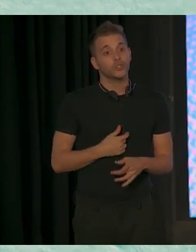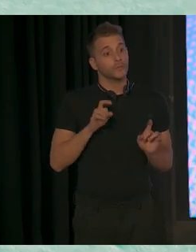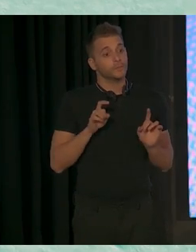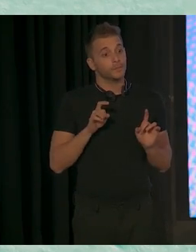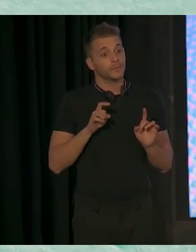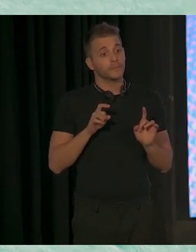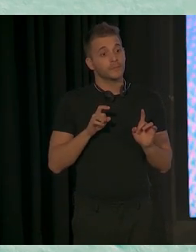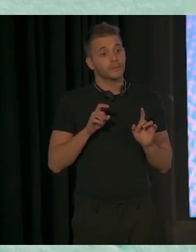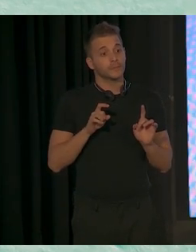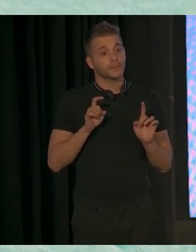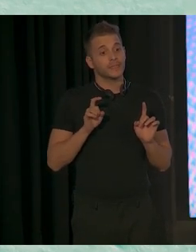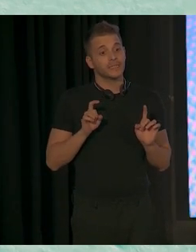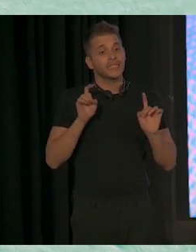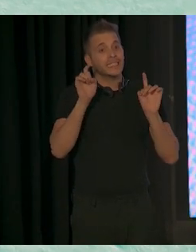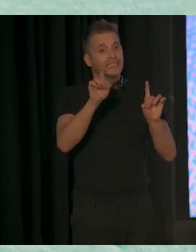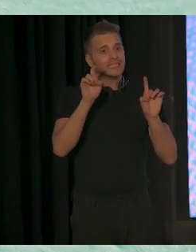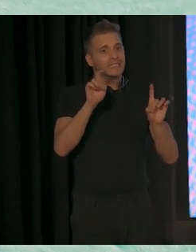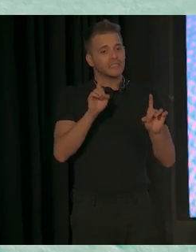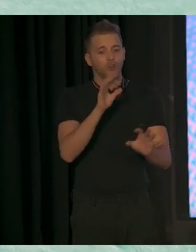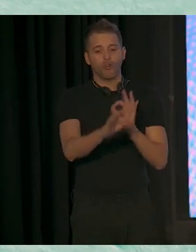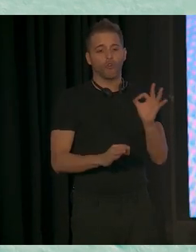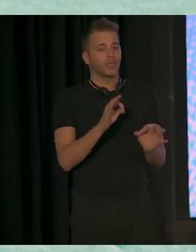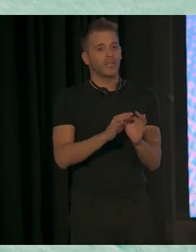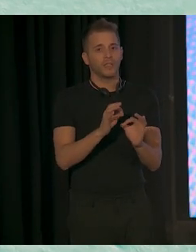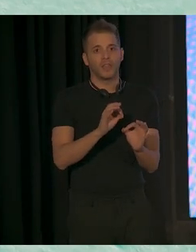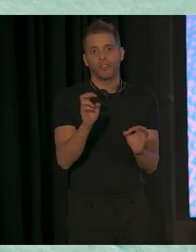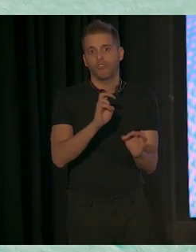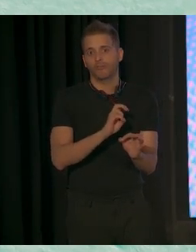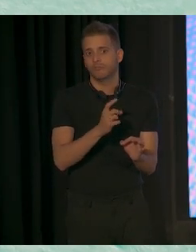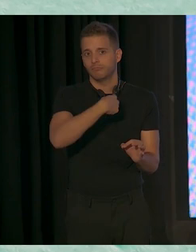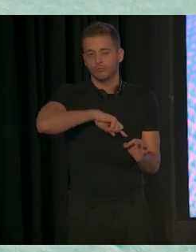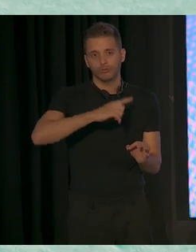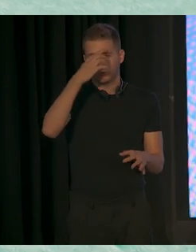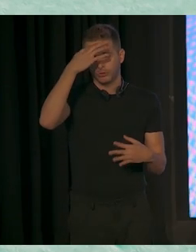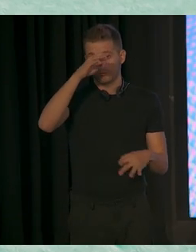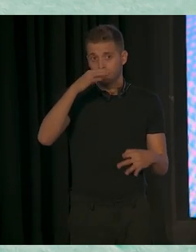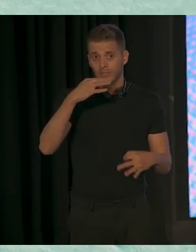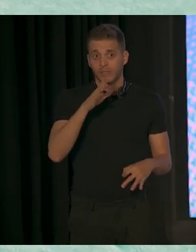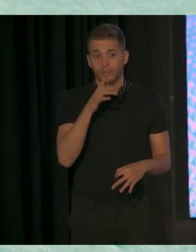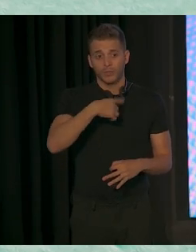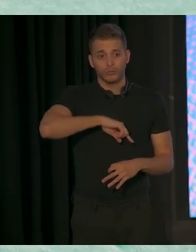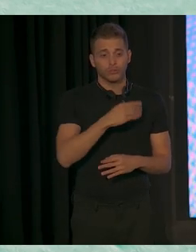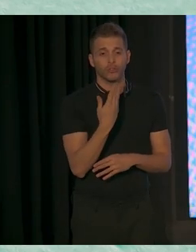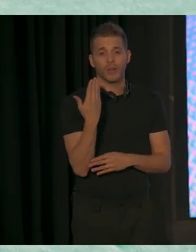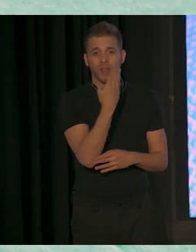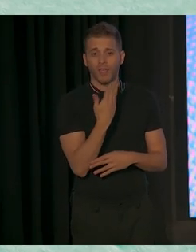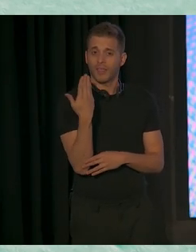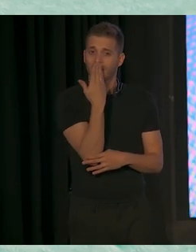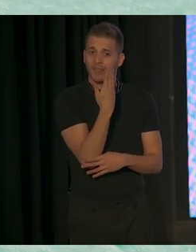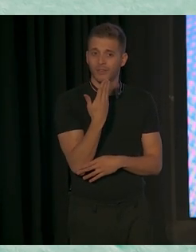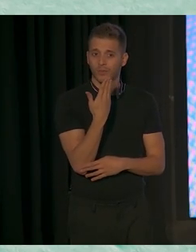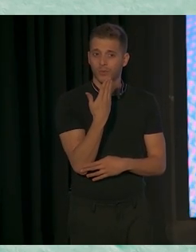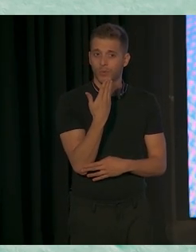de nuestra organización porque trabajé por una escuela charter, que son escuelas sin